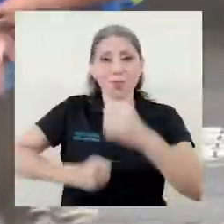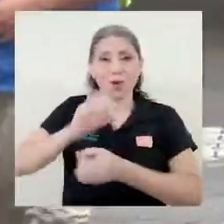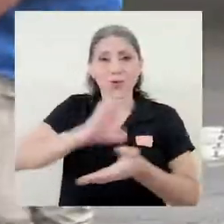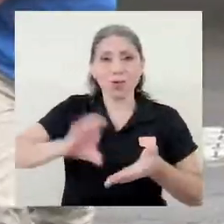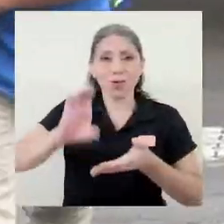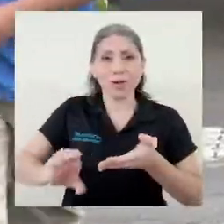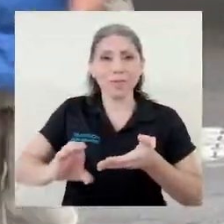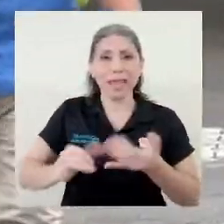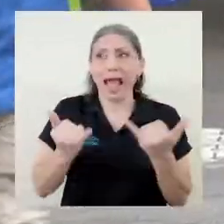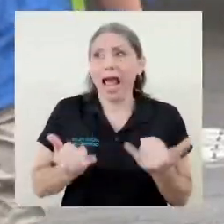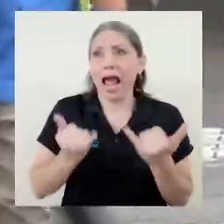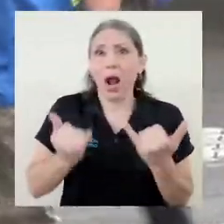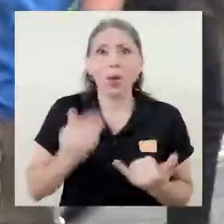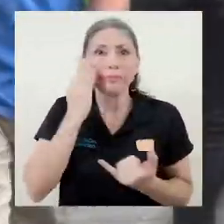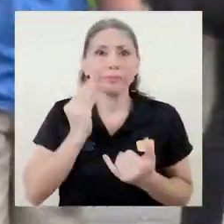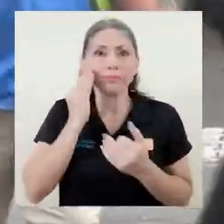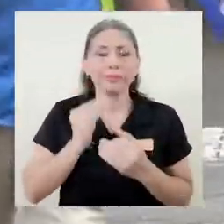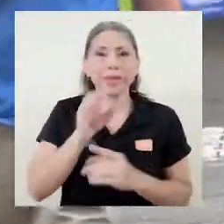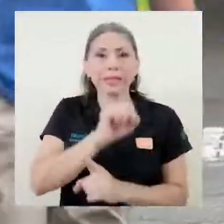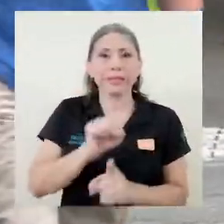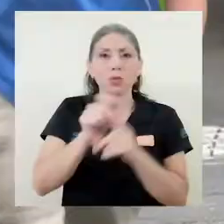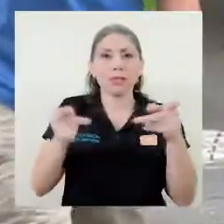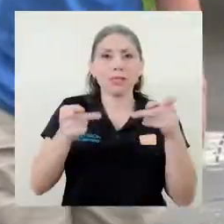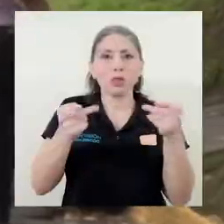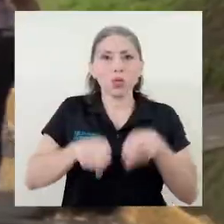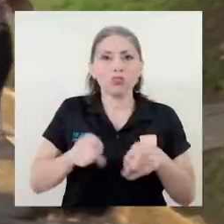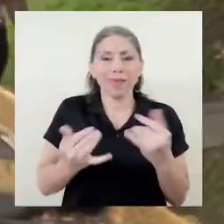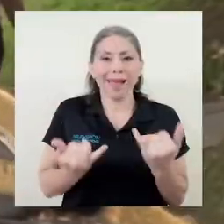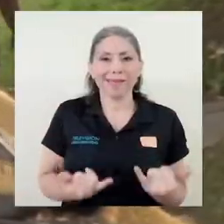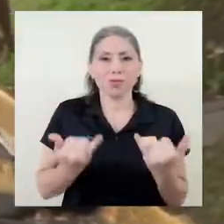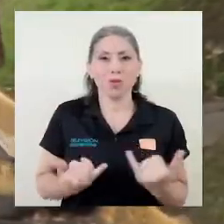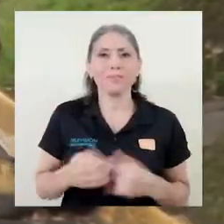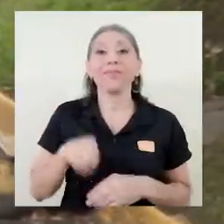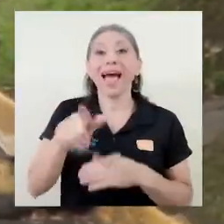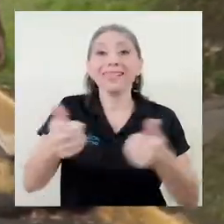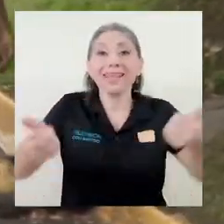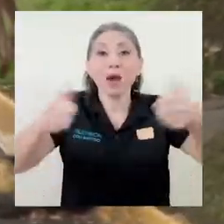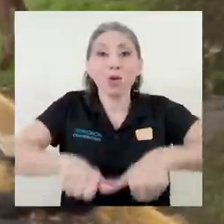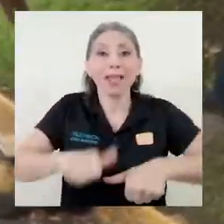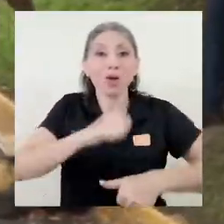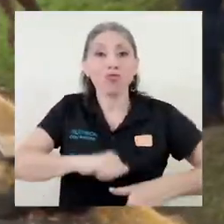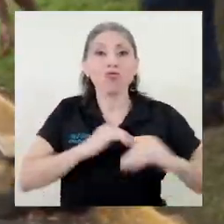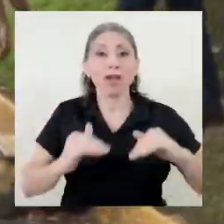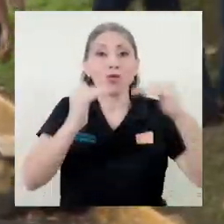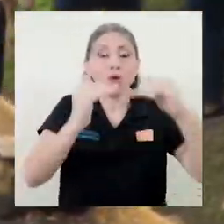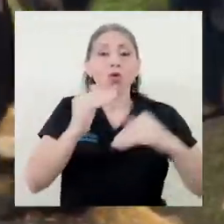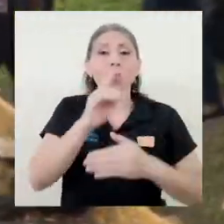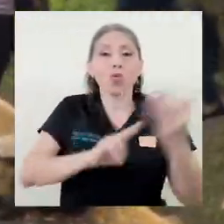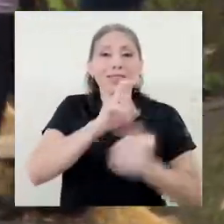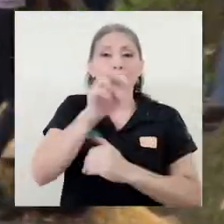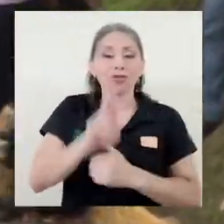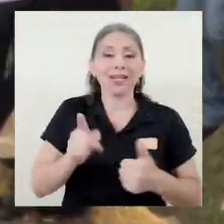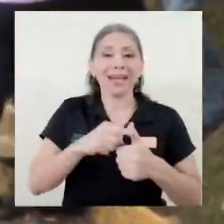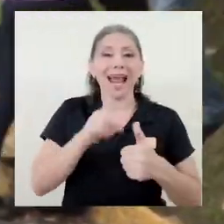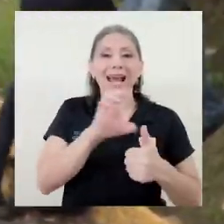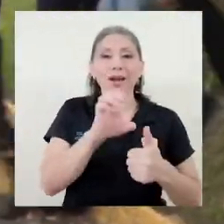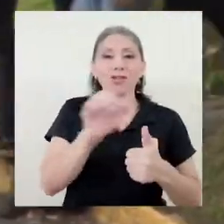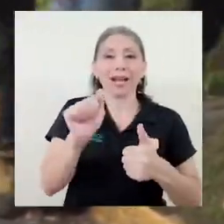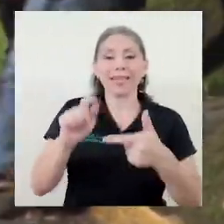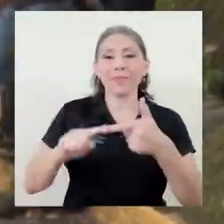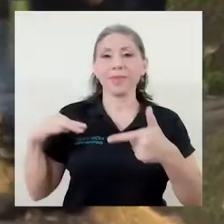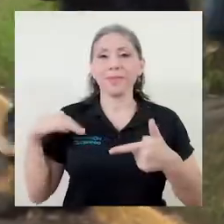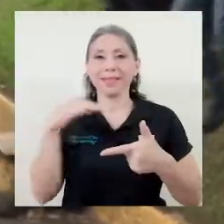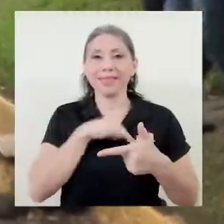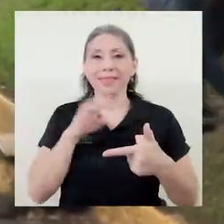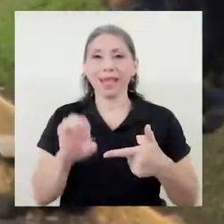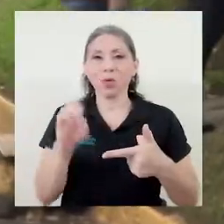secundaria en medio de la actual coyuntura. Así lo acordaron tanto el rector de la UCR, Carlos Araya, como la ministra de